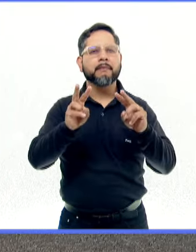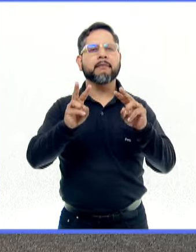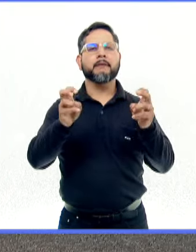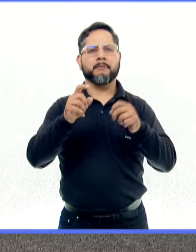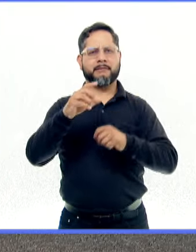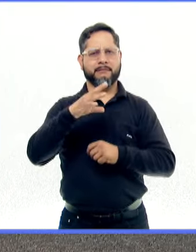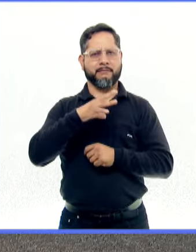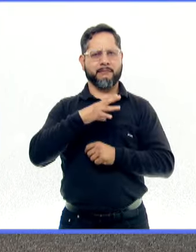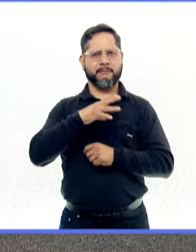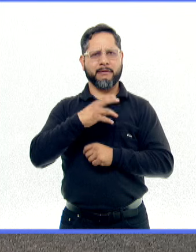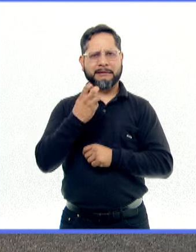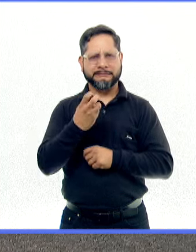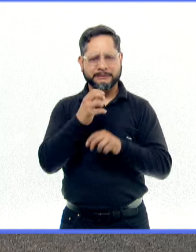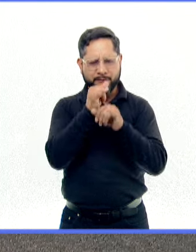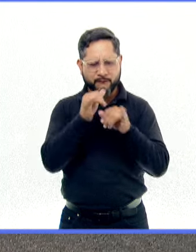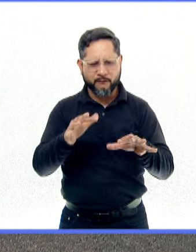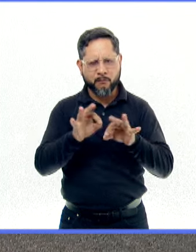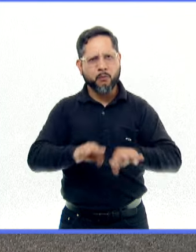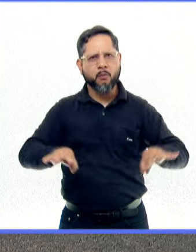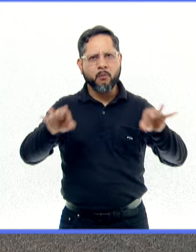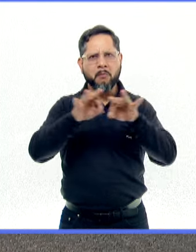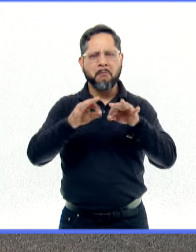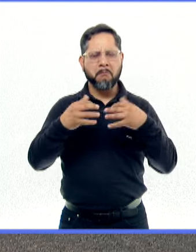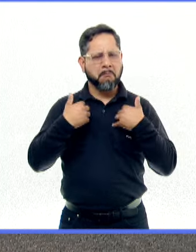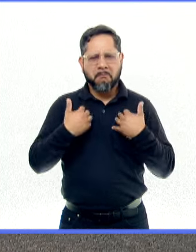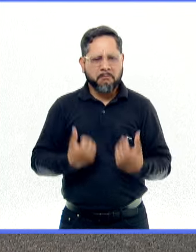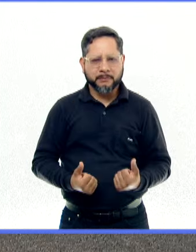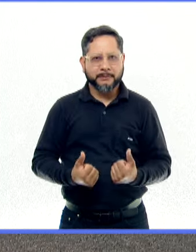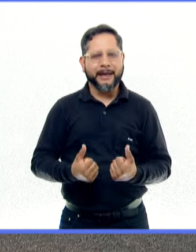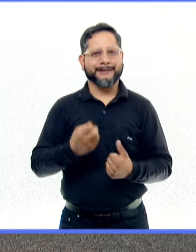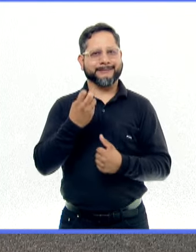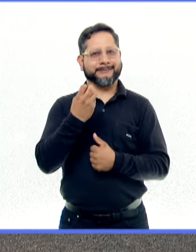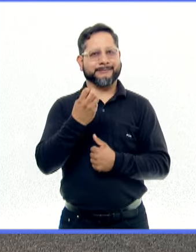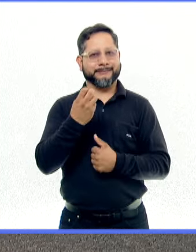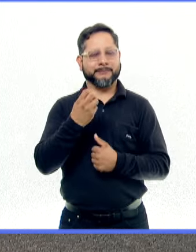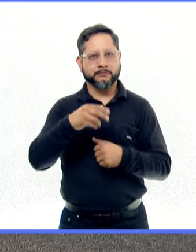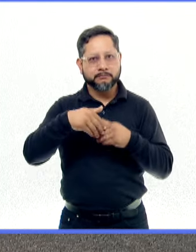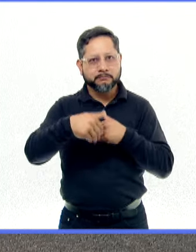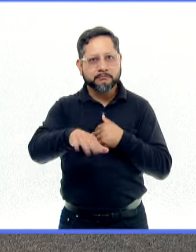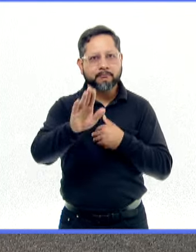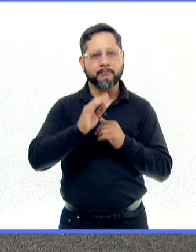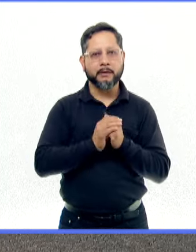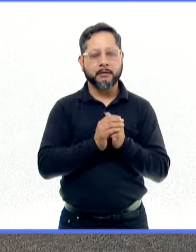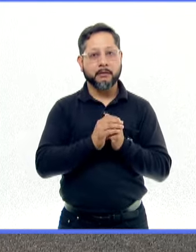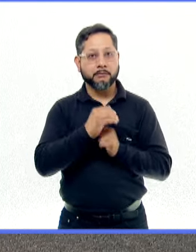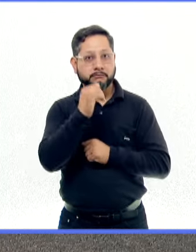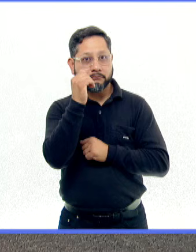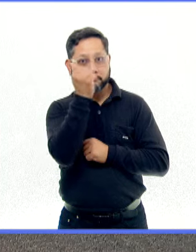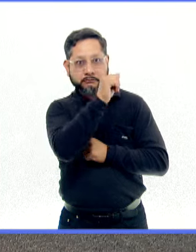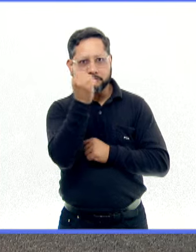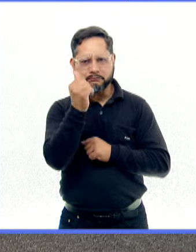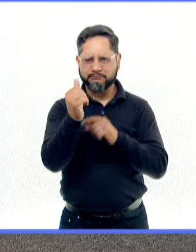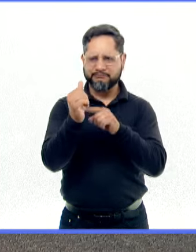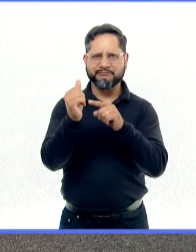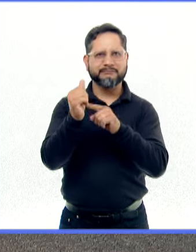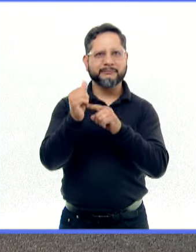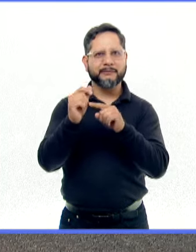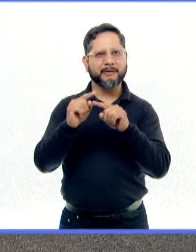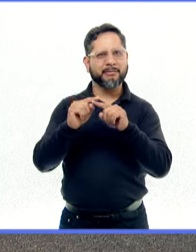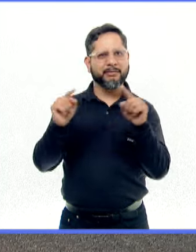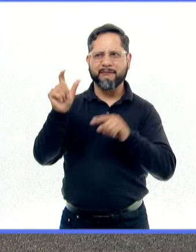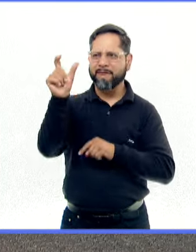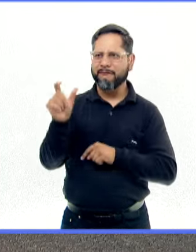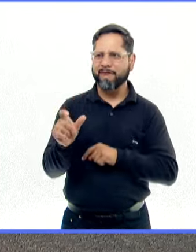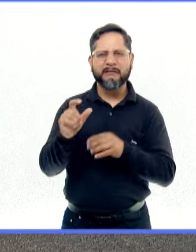condiciones y tener información que nos permita entender esta realidad. Hablar de autismo es hablar de singularidad. ¿Cómo